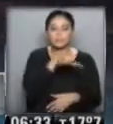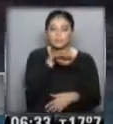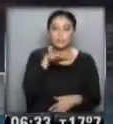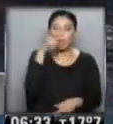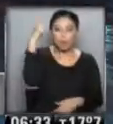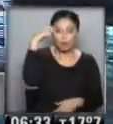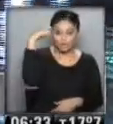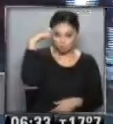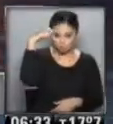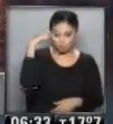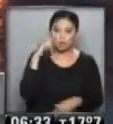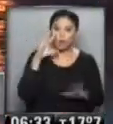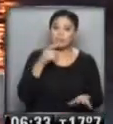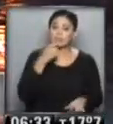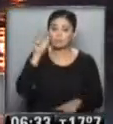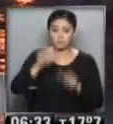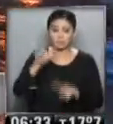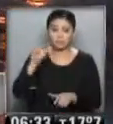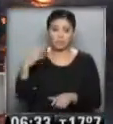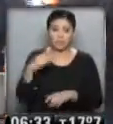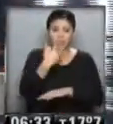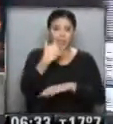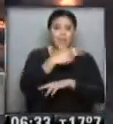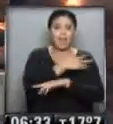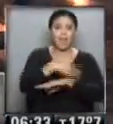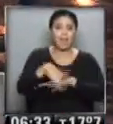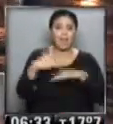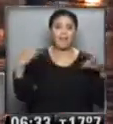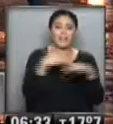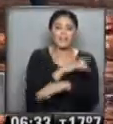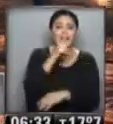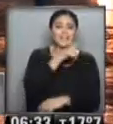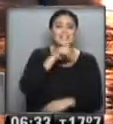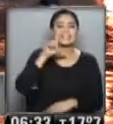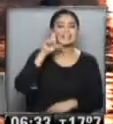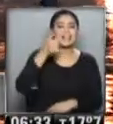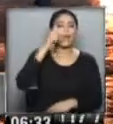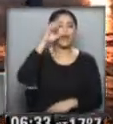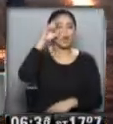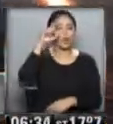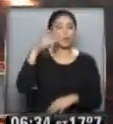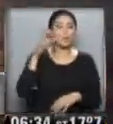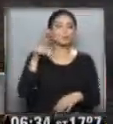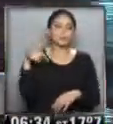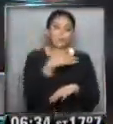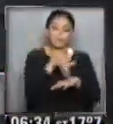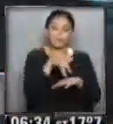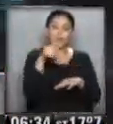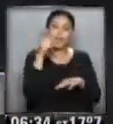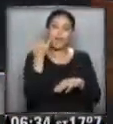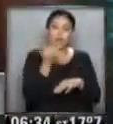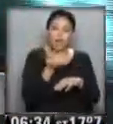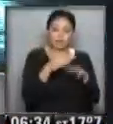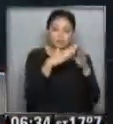Congreso... ...su atención para quienes tengan que transitar por la avenida Callao... ...a la altura de Bartromé Mitre... ...aproximadamente entre el 100 y el 200... ...hay un